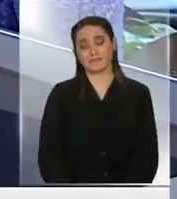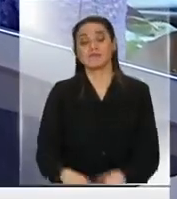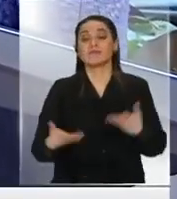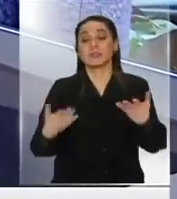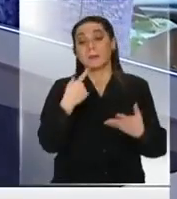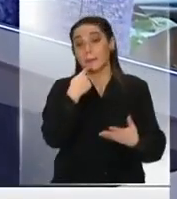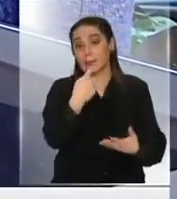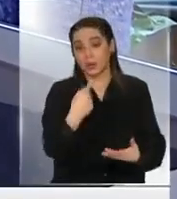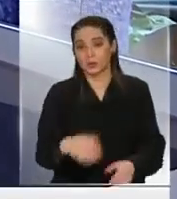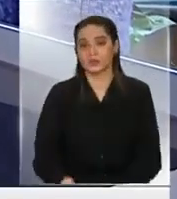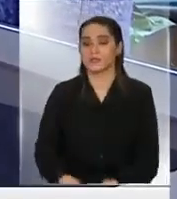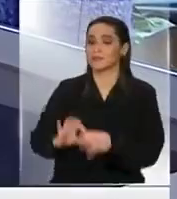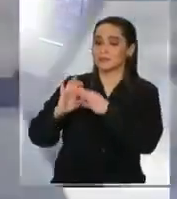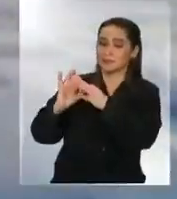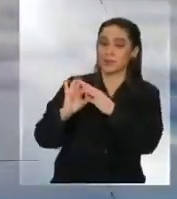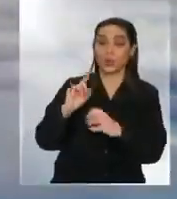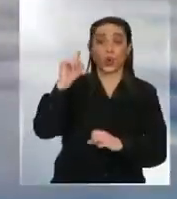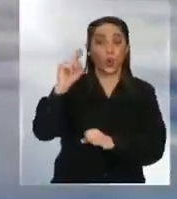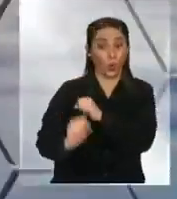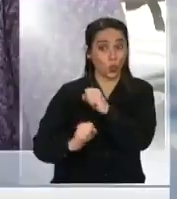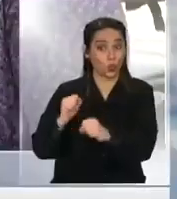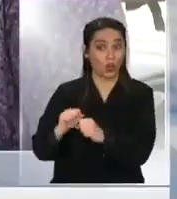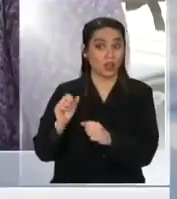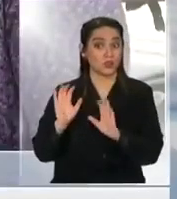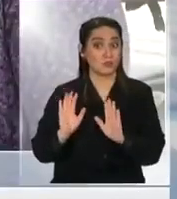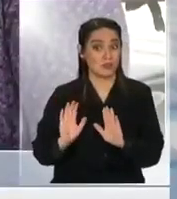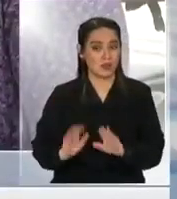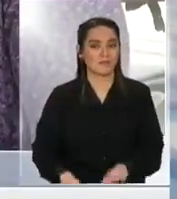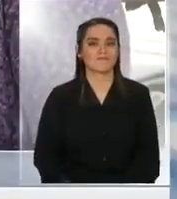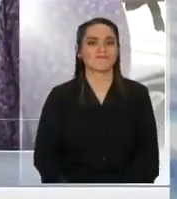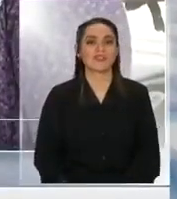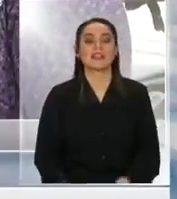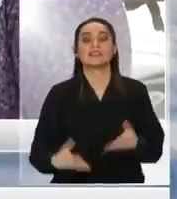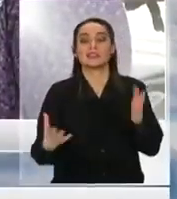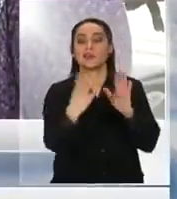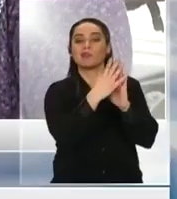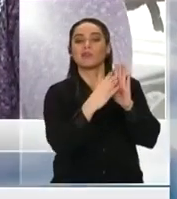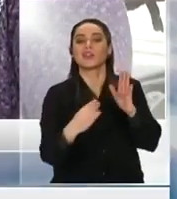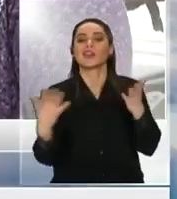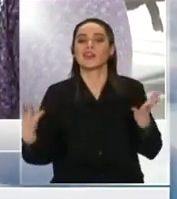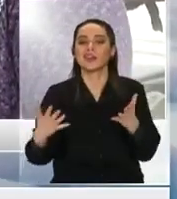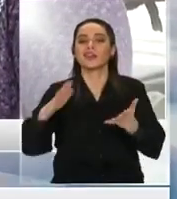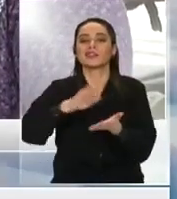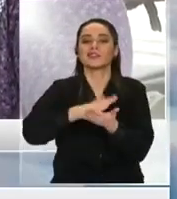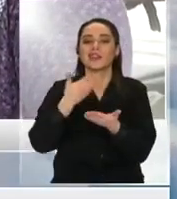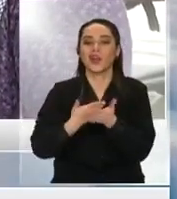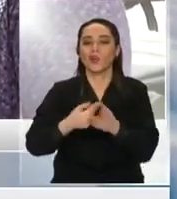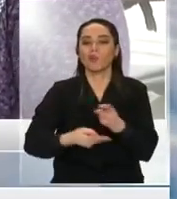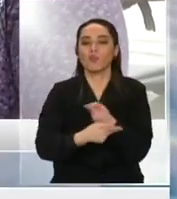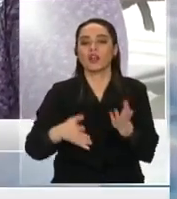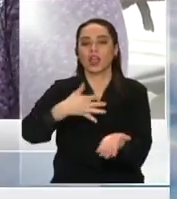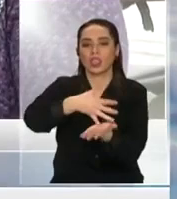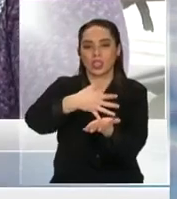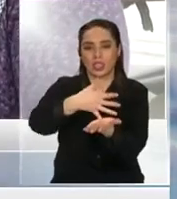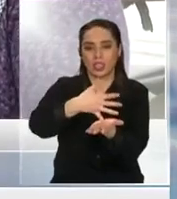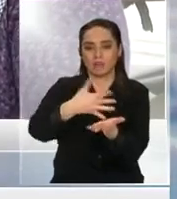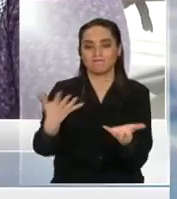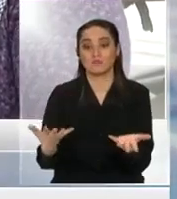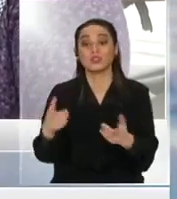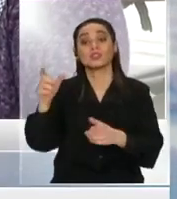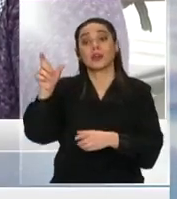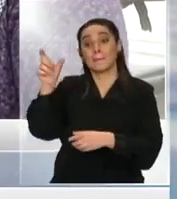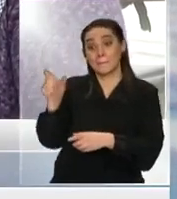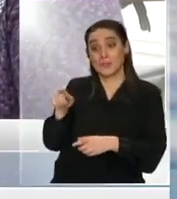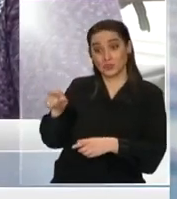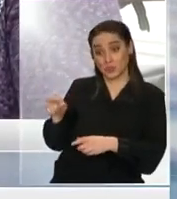pregunta gracias María Teresa un año este modelo lo que ha hecho es debilitar la salud pública de tal manera obligar a personas como